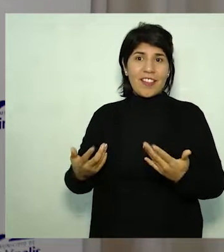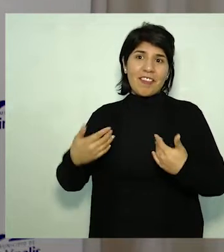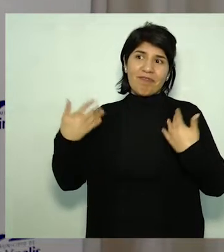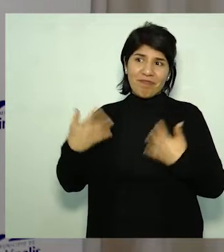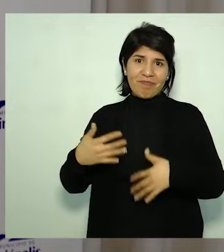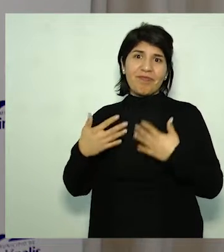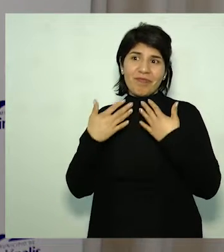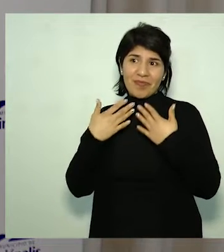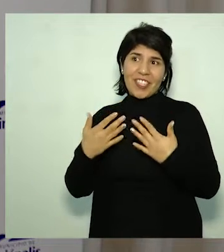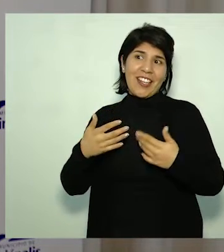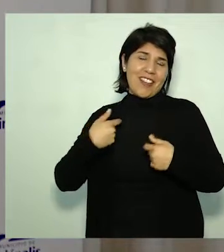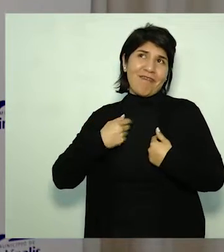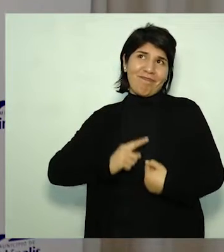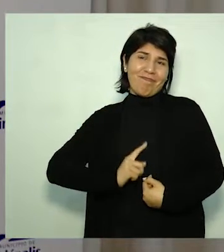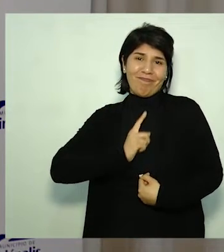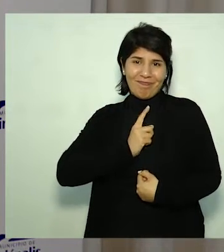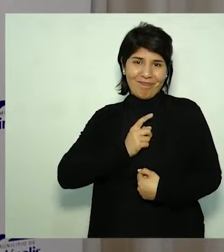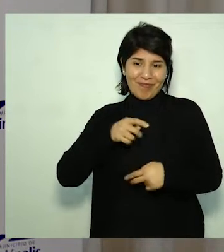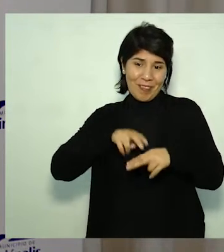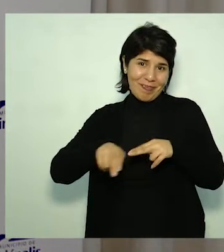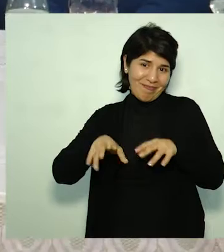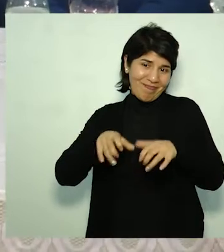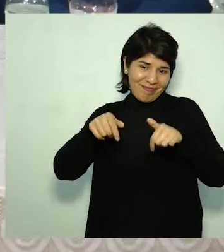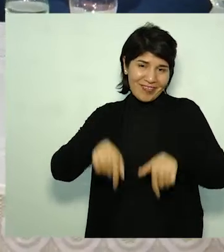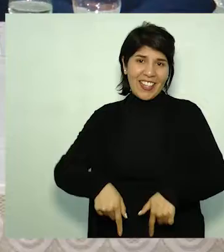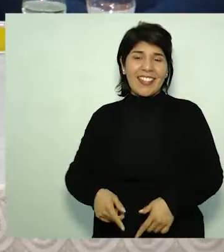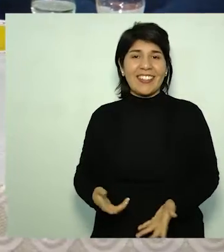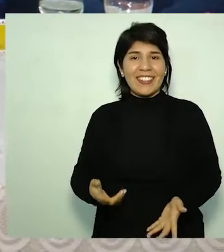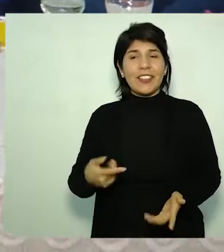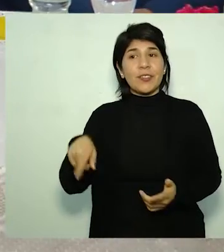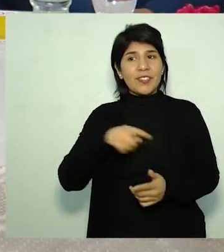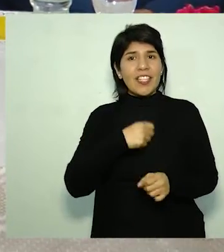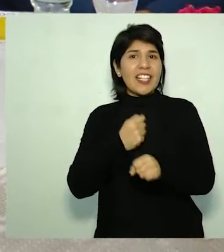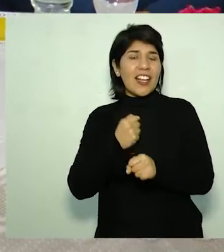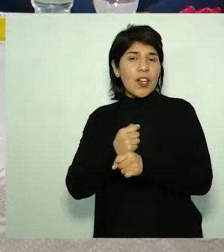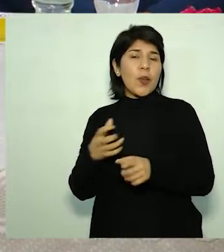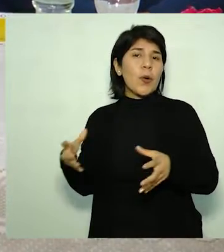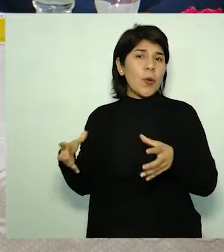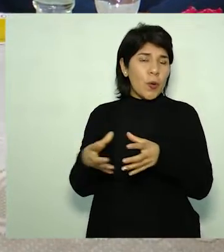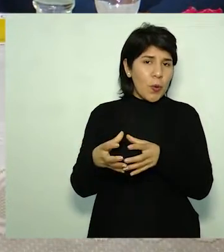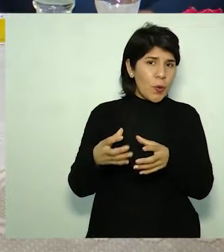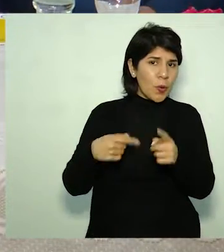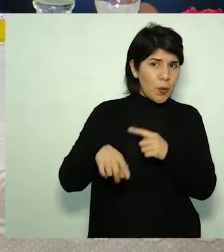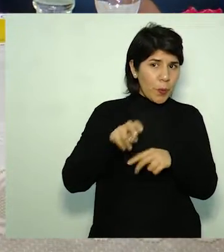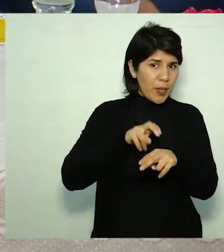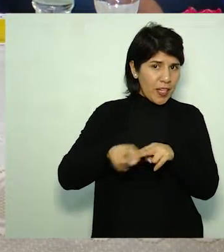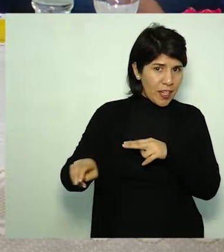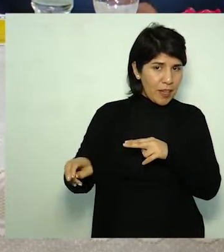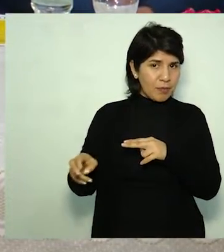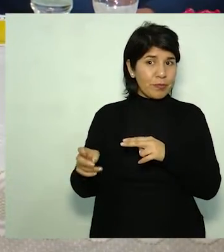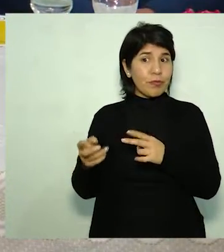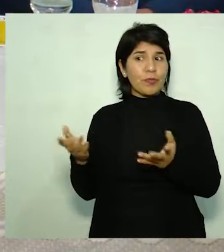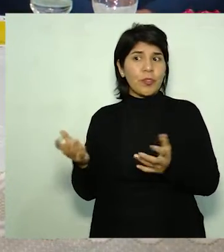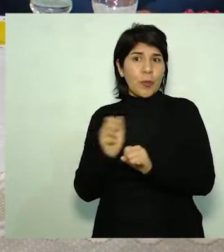por lo tanto nos orgullese mucho como piriapolense. Sabemos que van a estar trabajando en conjunto, ¿verdad?, en lo que tiene que ver hoteles y